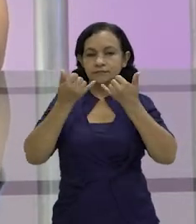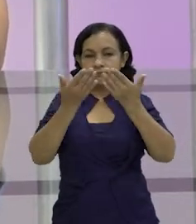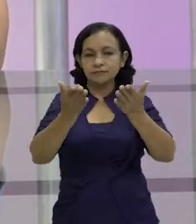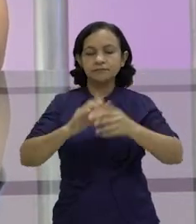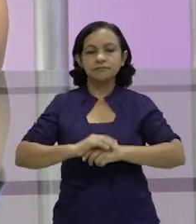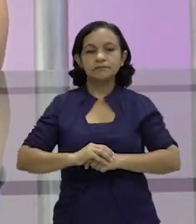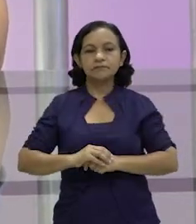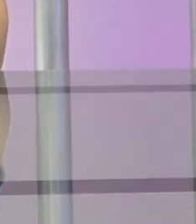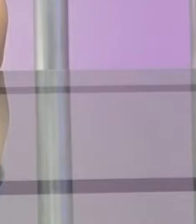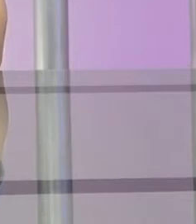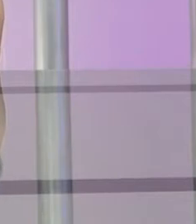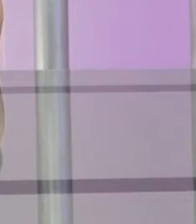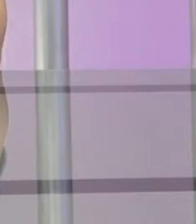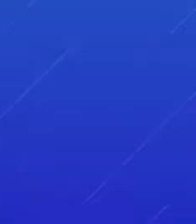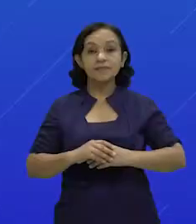mucha más información.